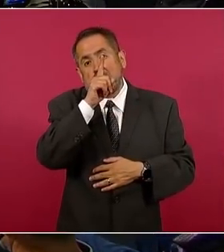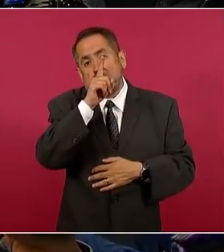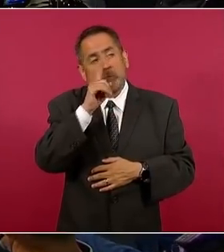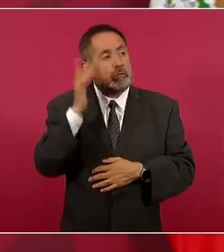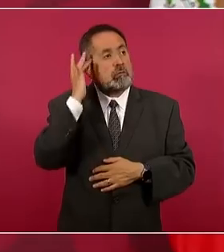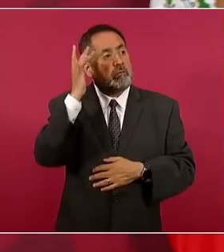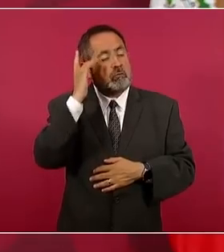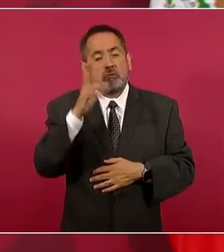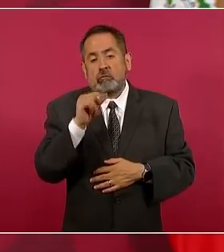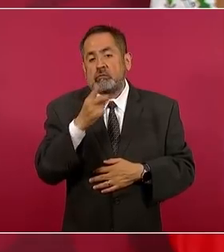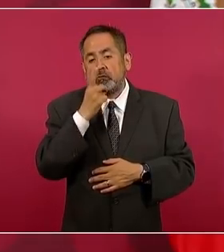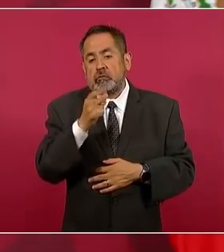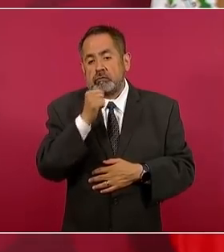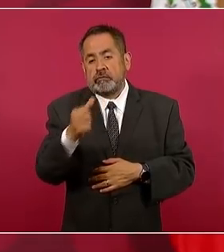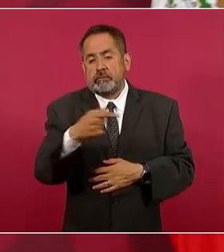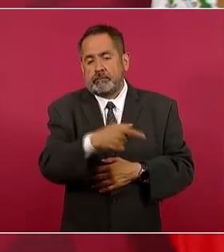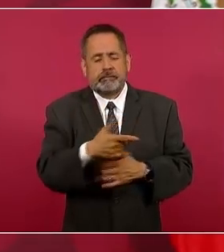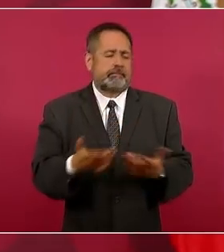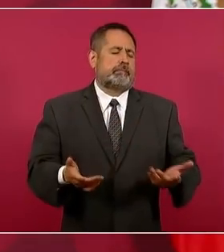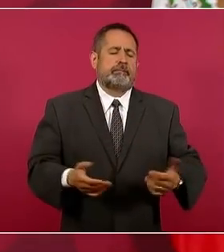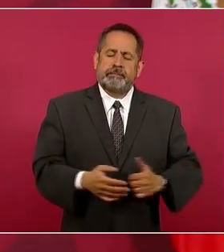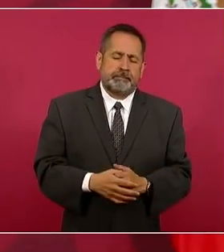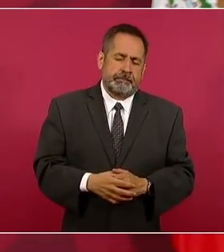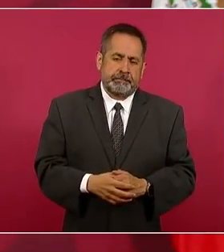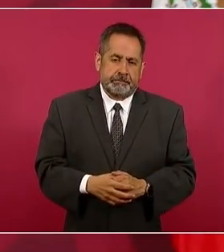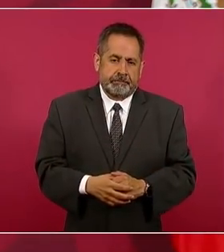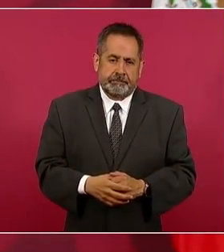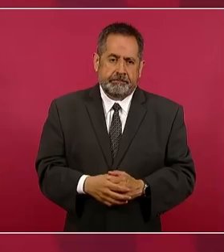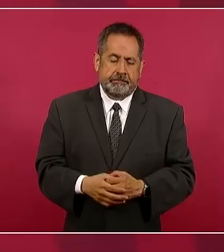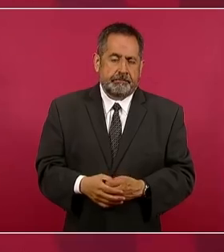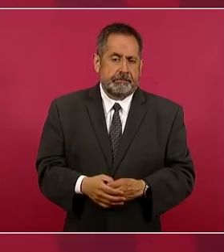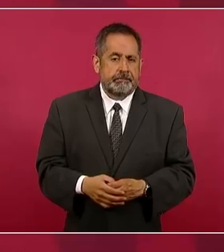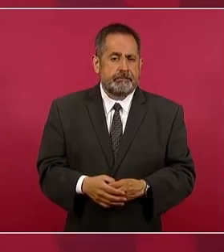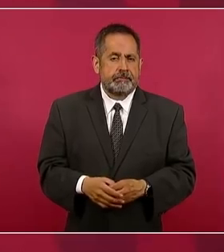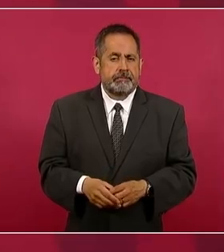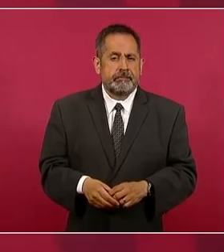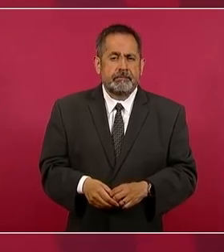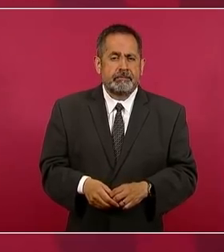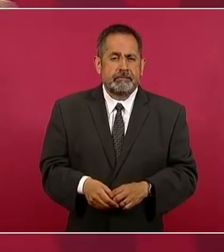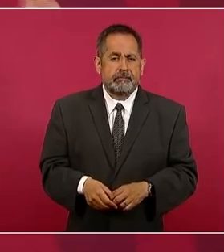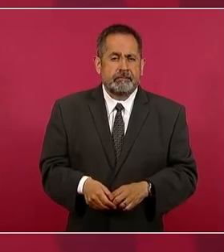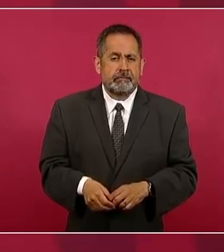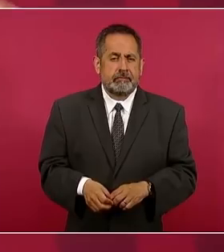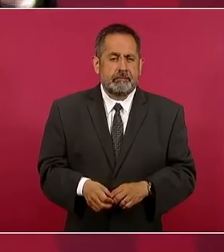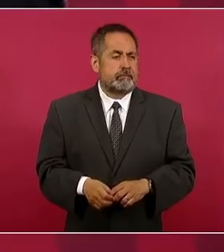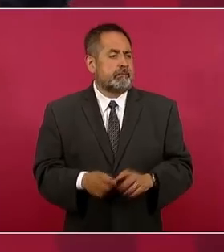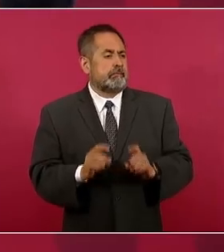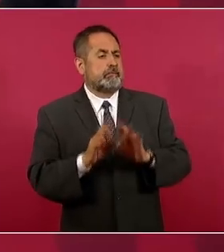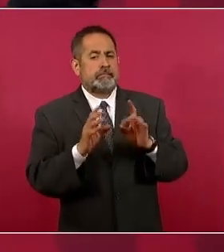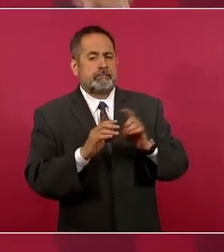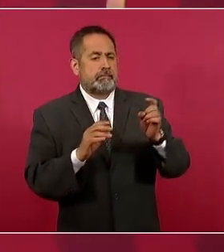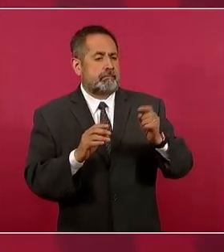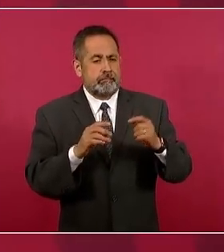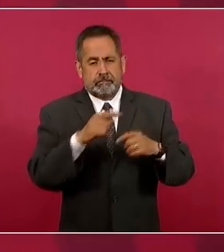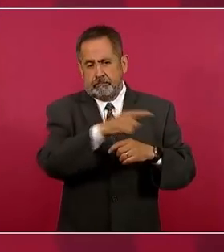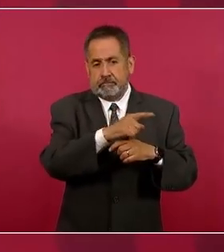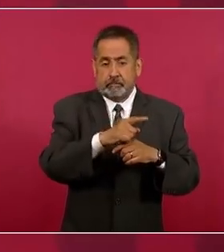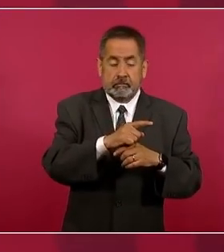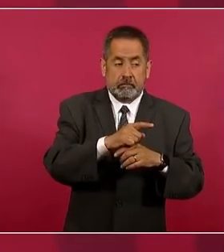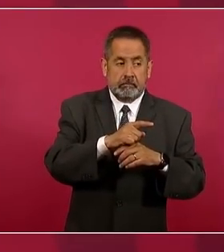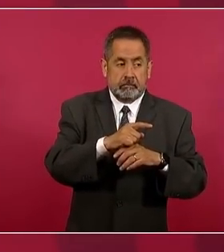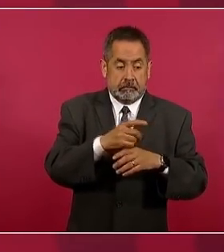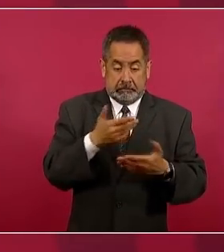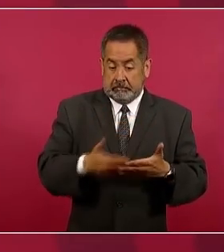y de repente se convierten en